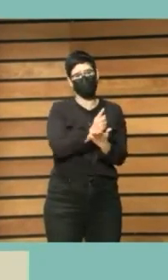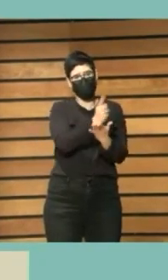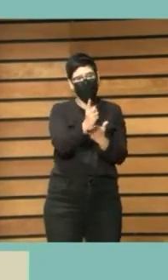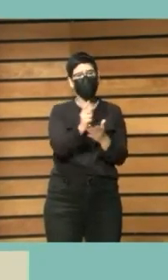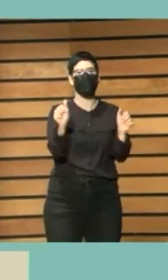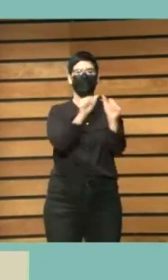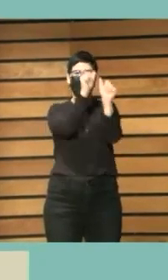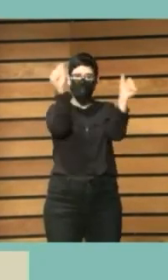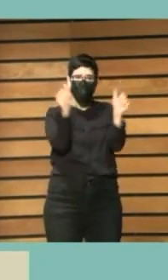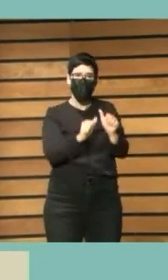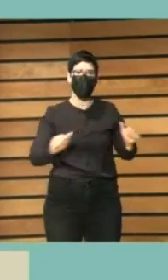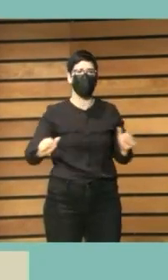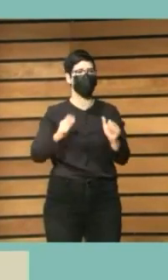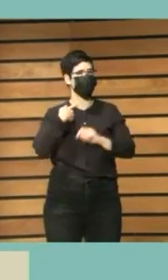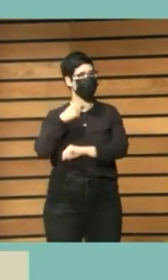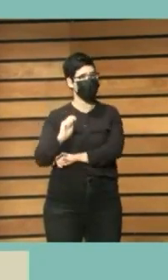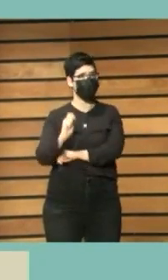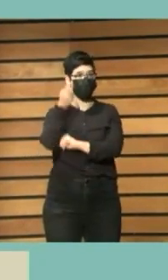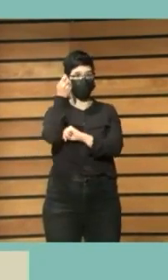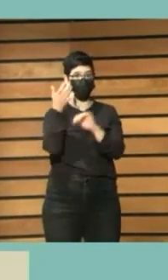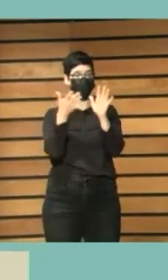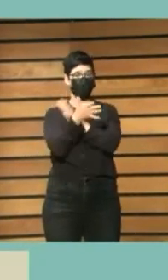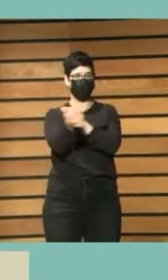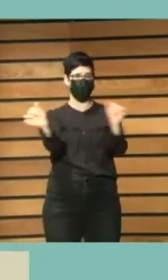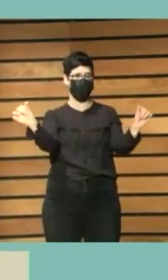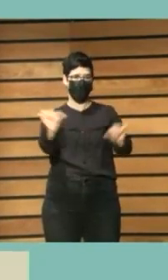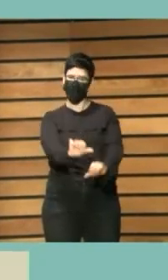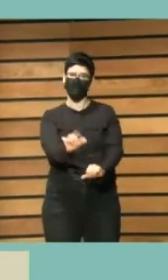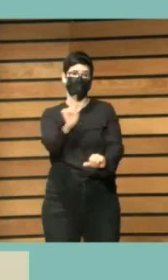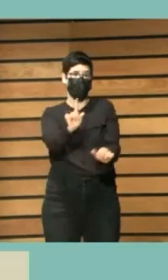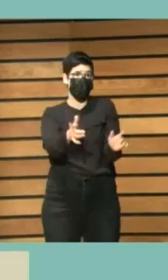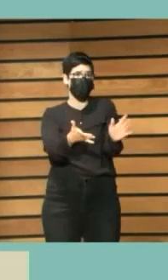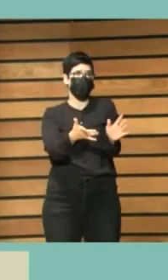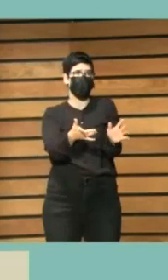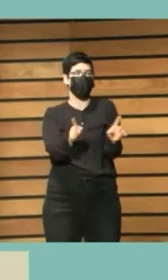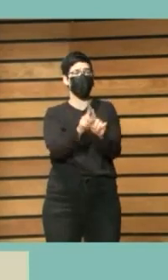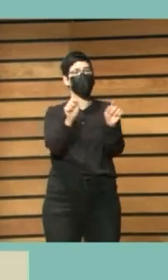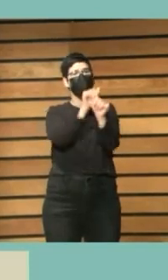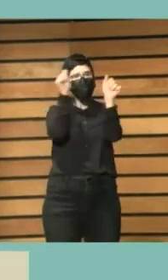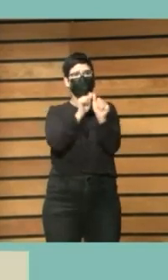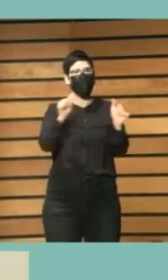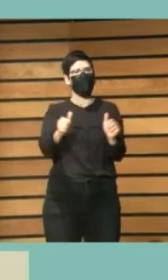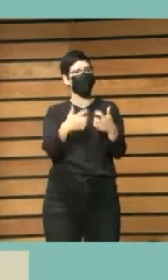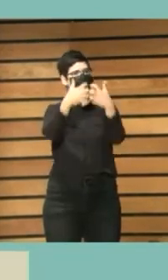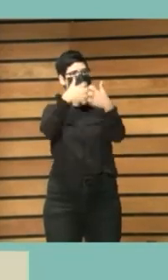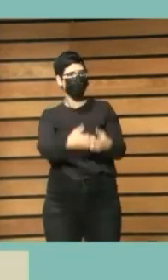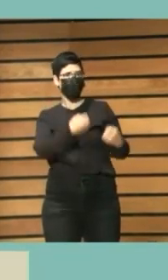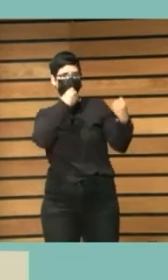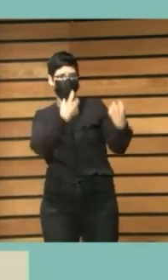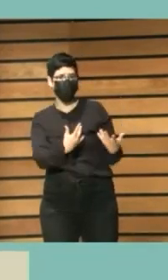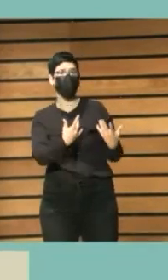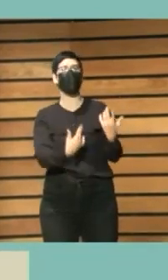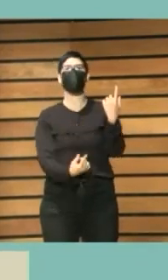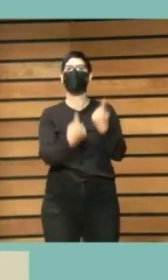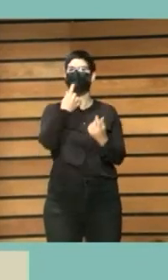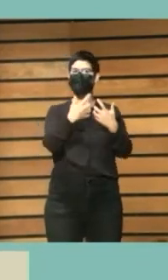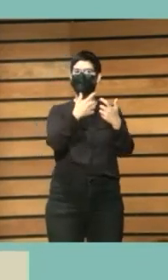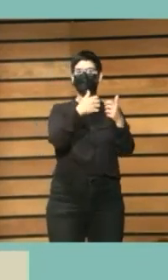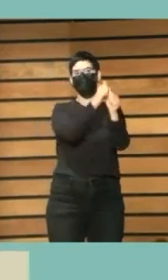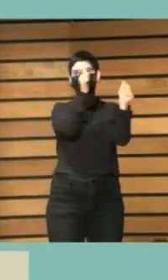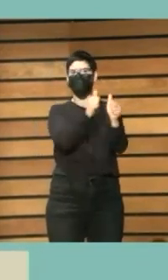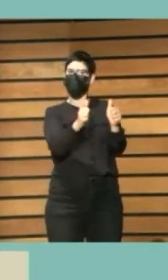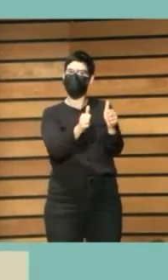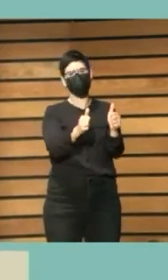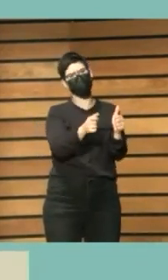y de fracaso, no es cuestión de fracaso, de aquellos modelos que funcionan y de aquellos que tienen dificultades para identificar